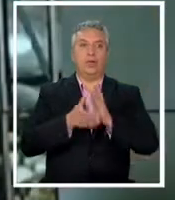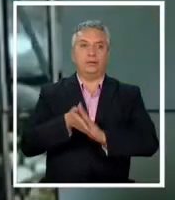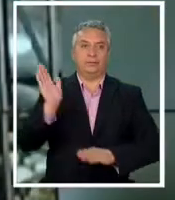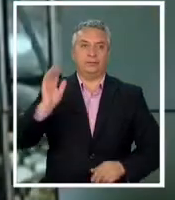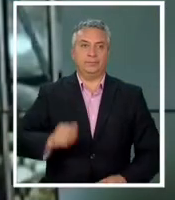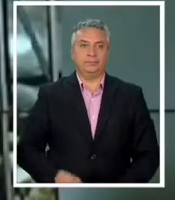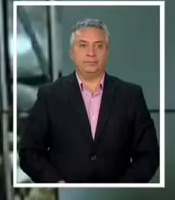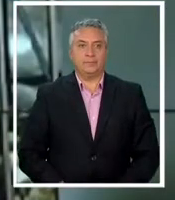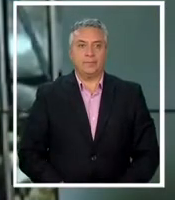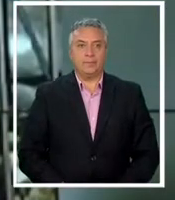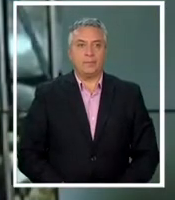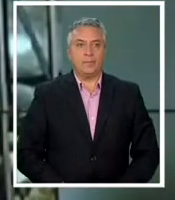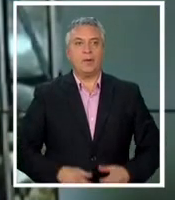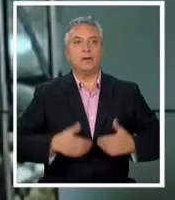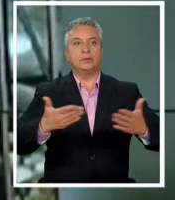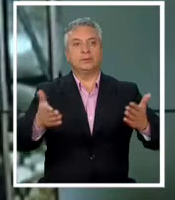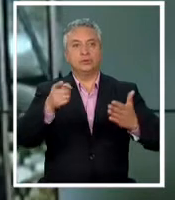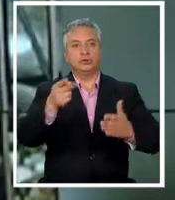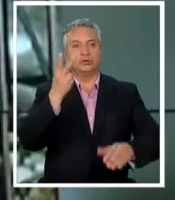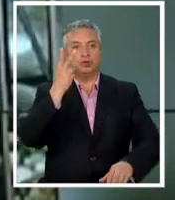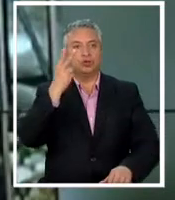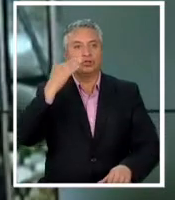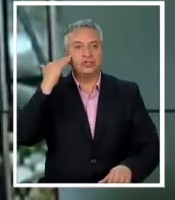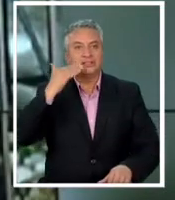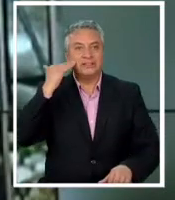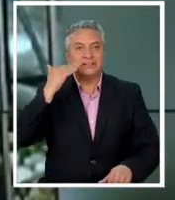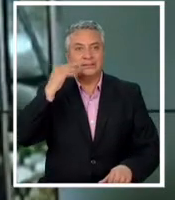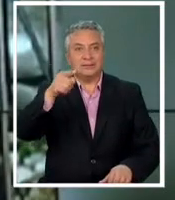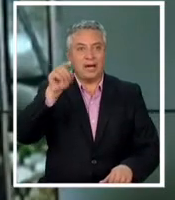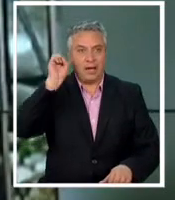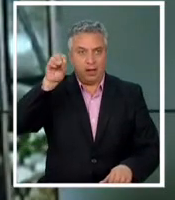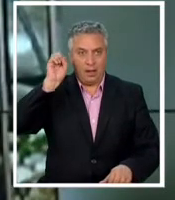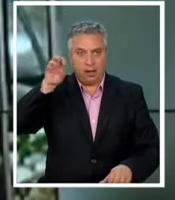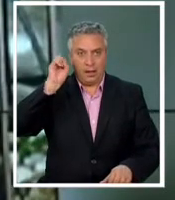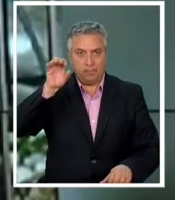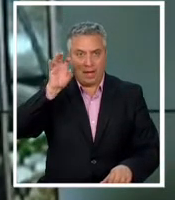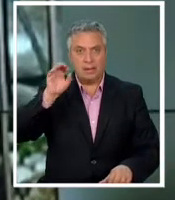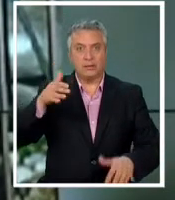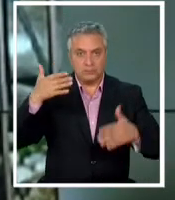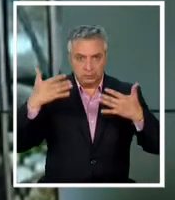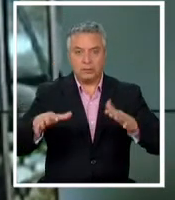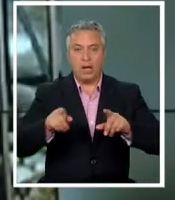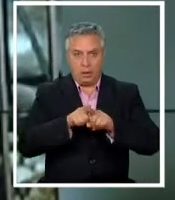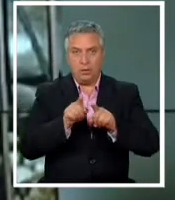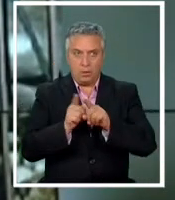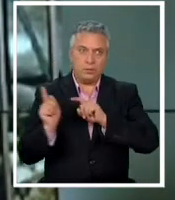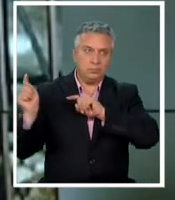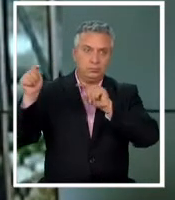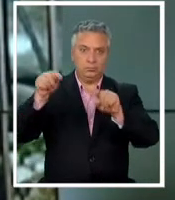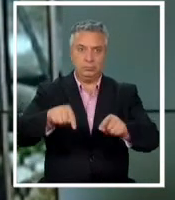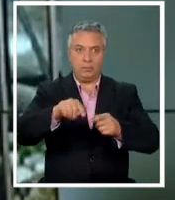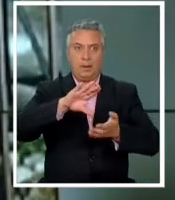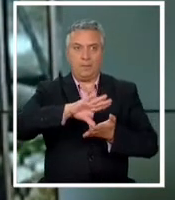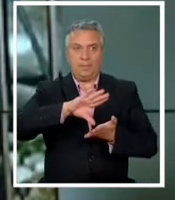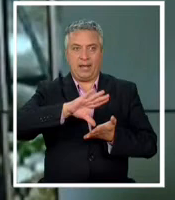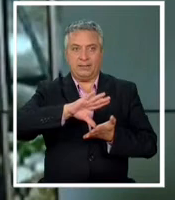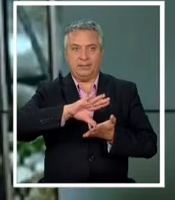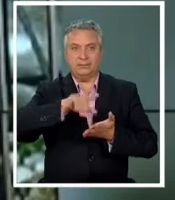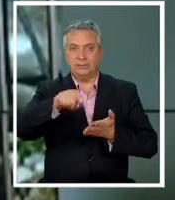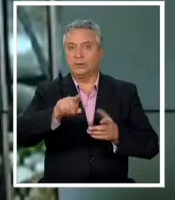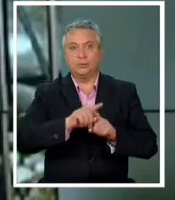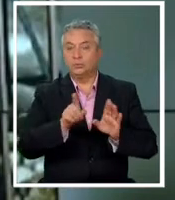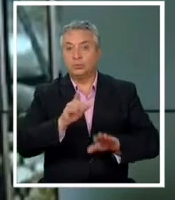el caso de dos niñas alemanas que aparentemente fueron traídas al país sin la